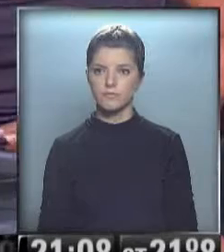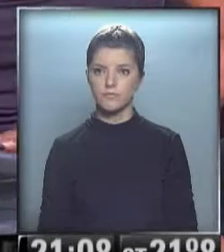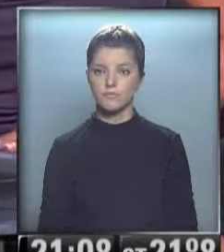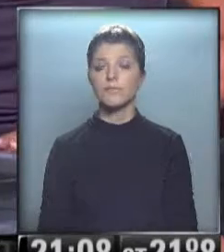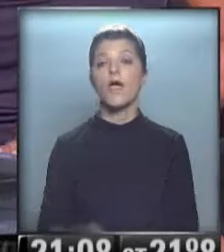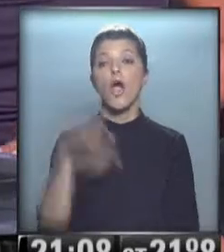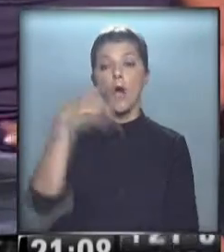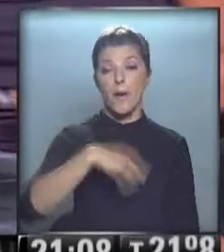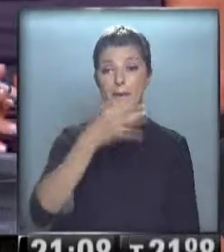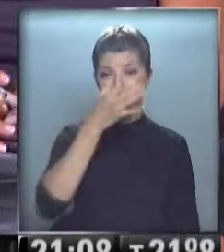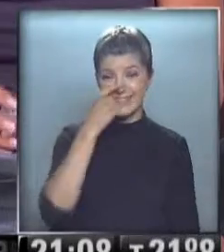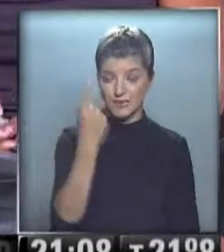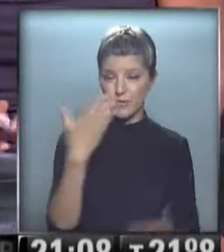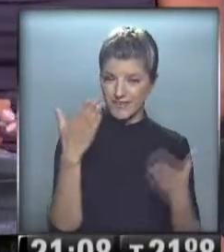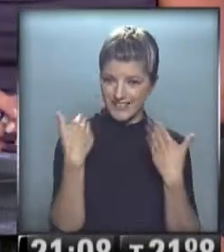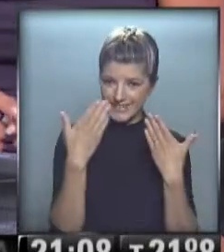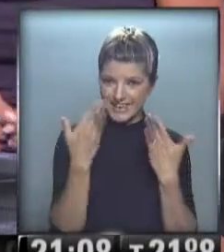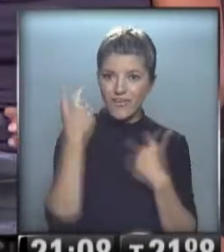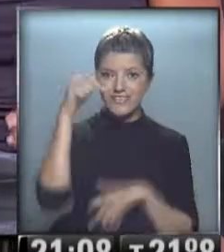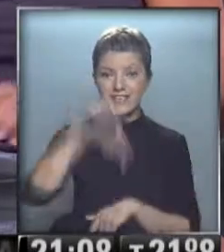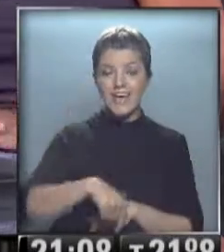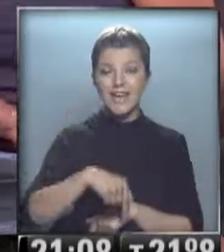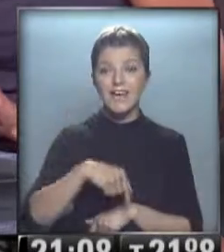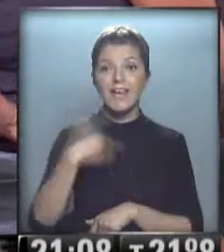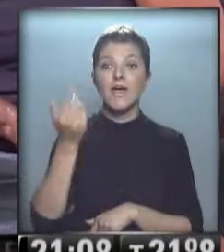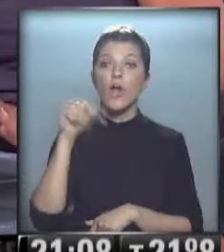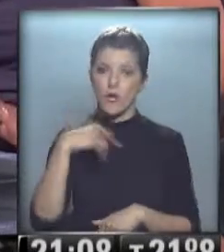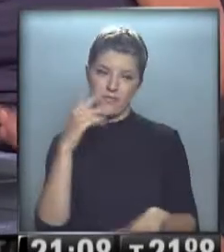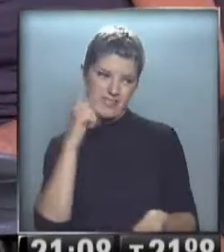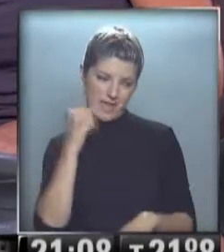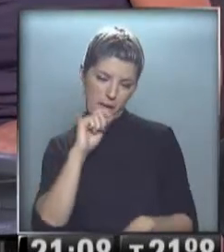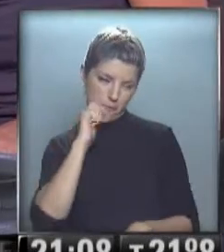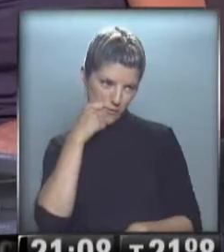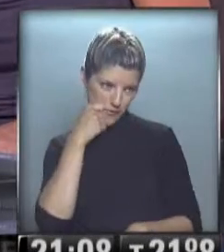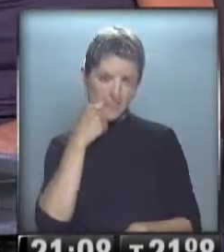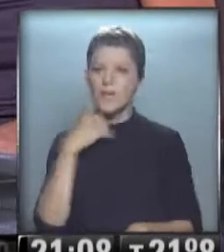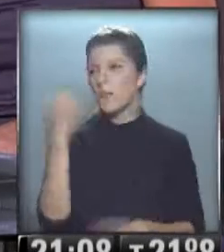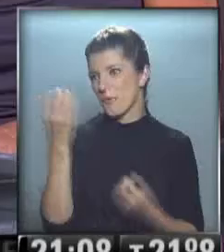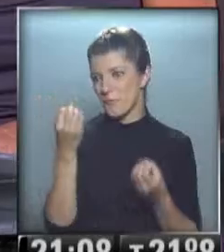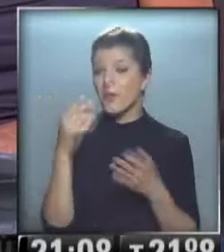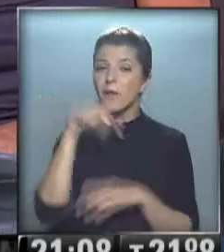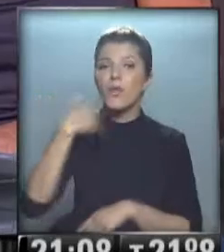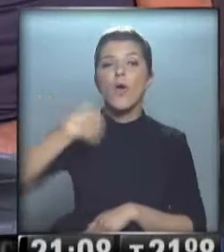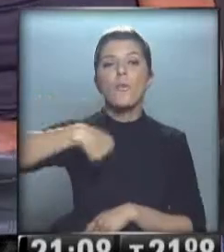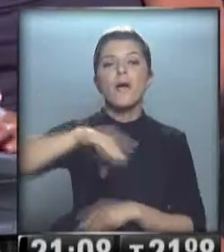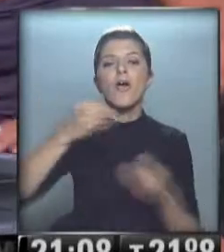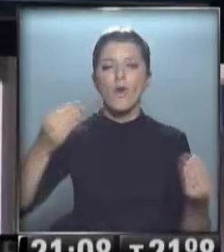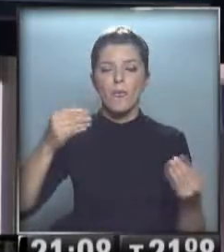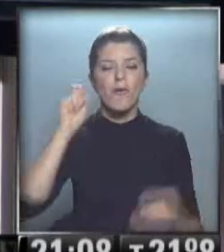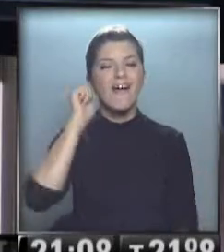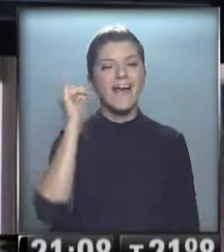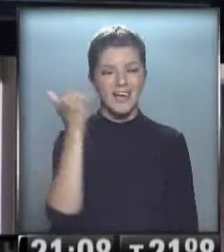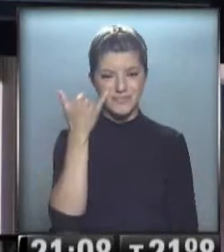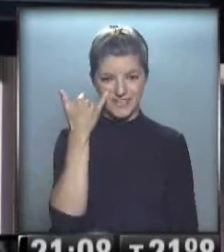21 grados ocho décimas es la temperatura en la ciudad de Buenos Aires y hoy no nos podemos quejar, tuvimos un día muy lindo. Fantástico, ¿cómo seguirá el tiempo? Está Gabriela Andrieti.